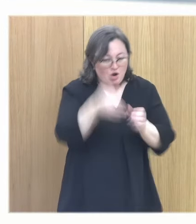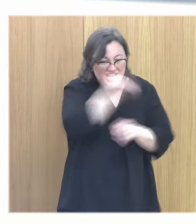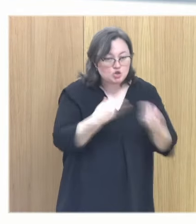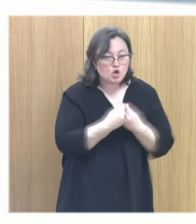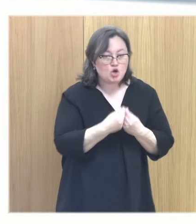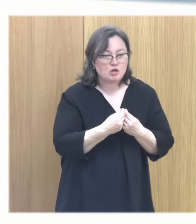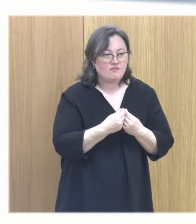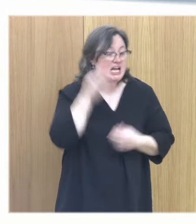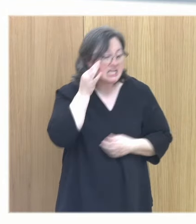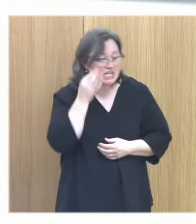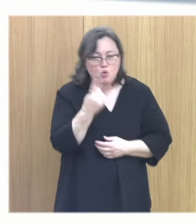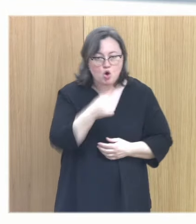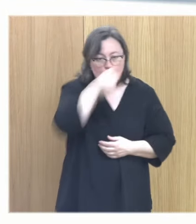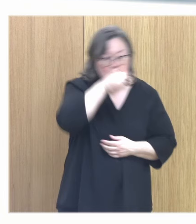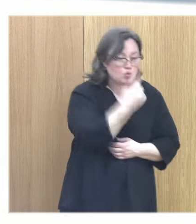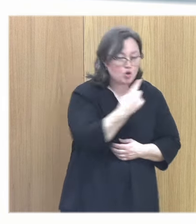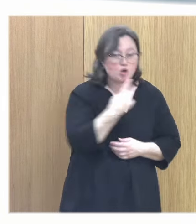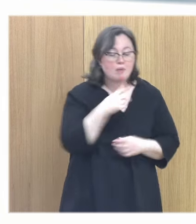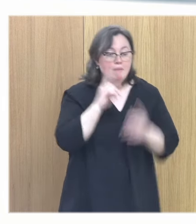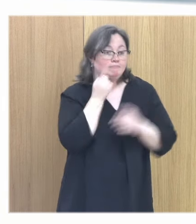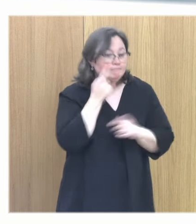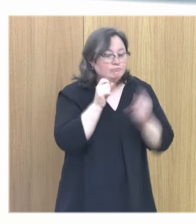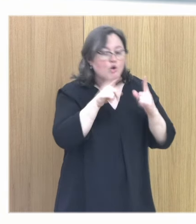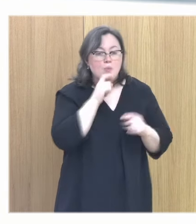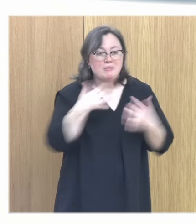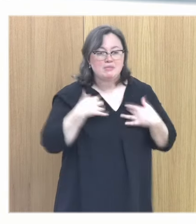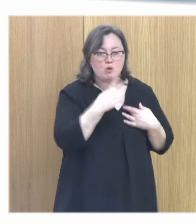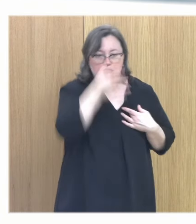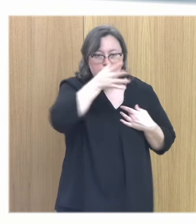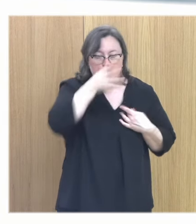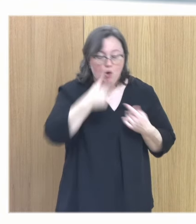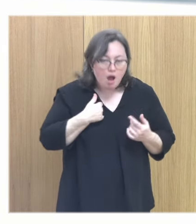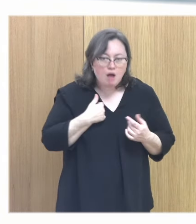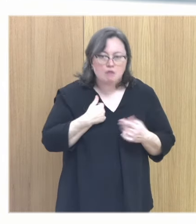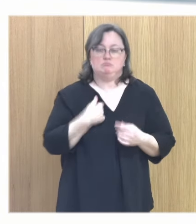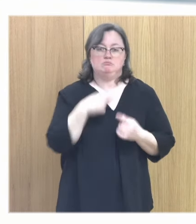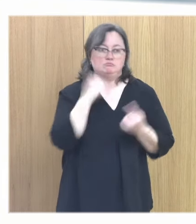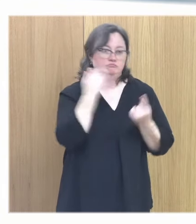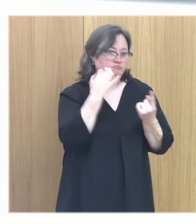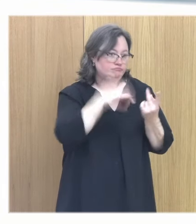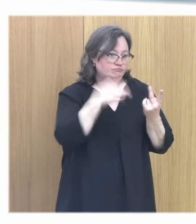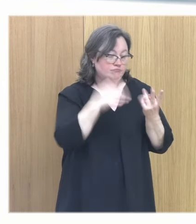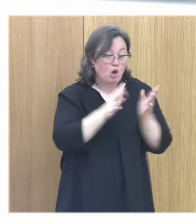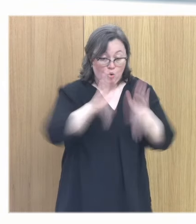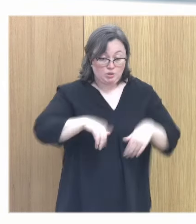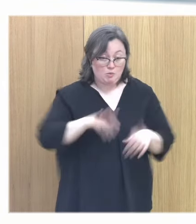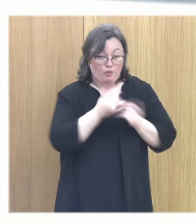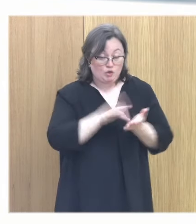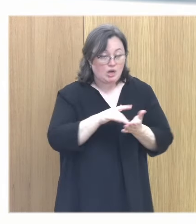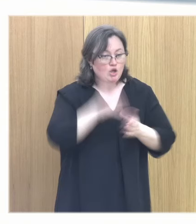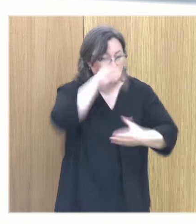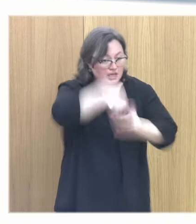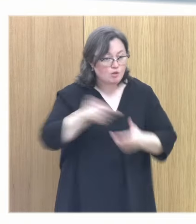no con un niño o con una niña. De hecho, se detectan por una de las víctimas y luego cuando se destapa el caso, el último caso que tengo en el que he